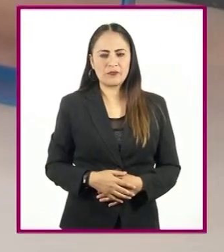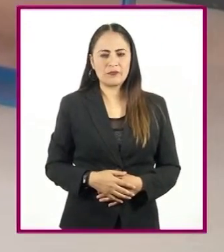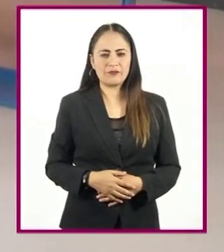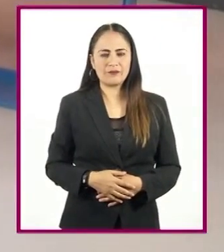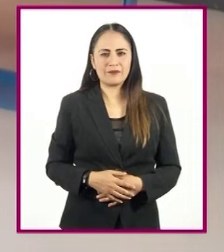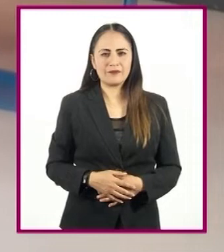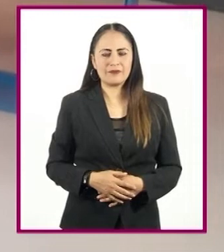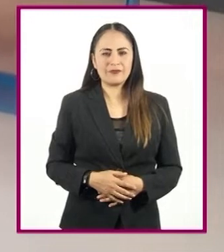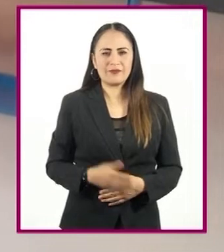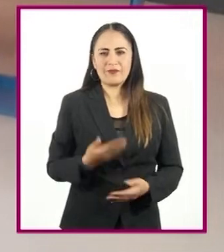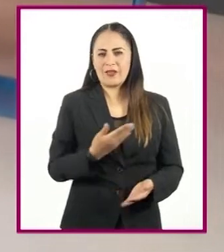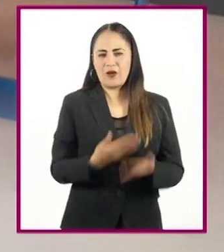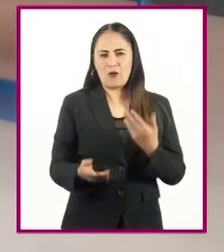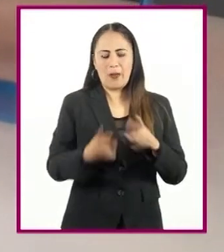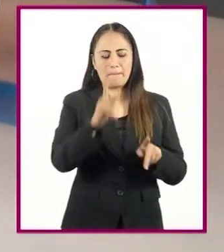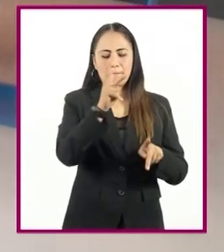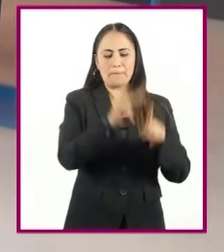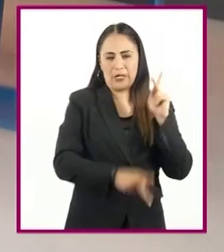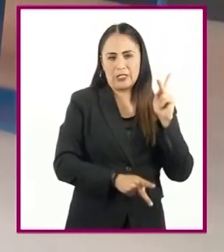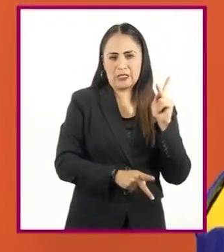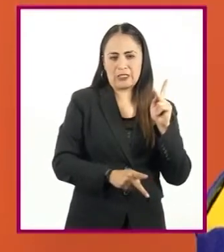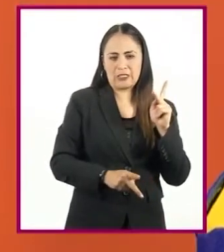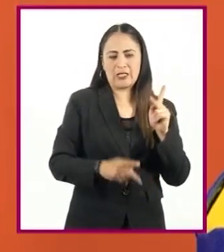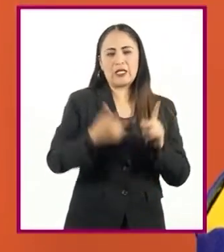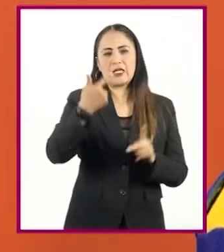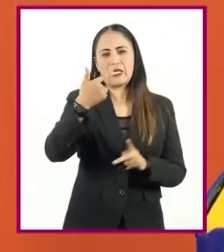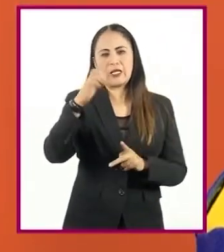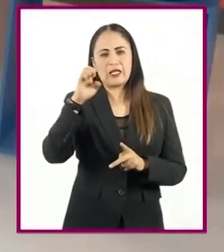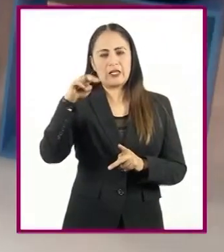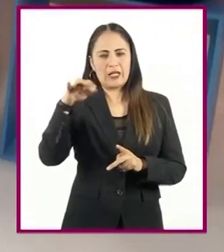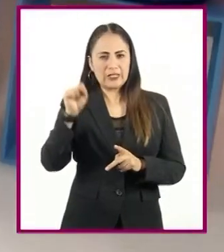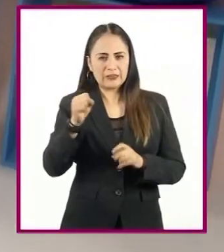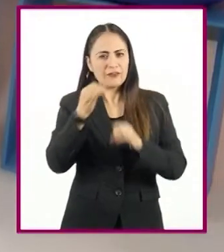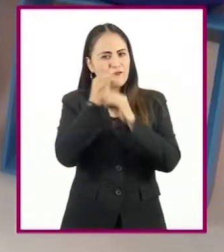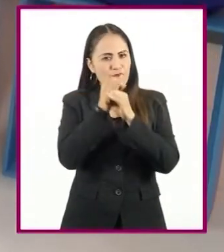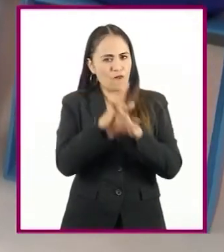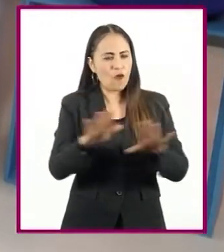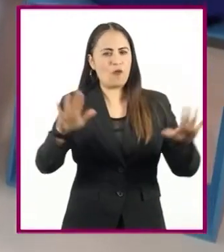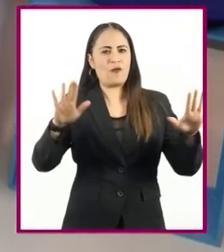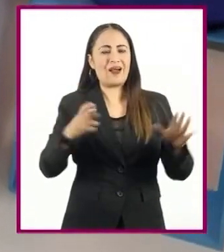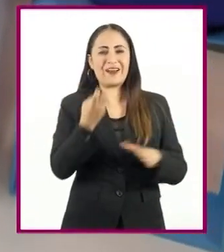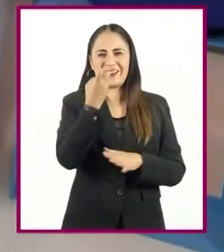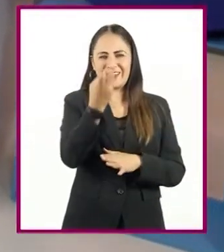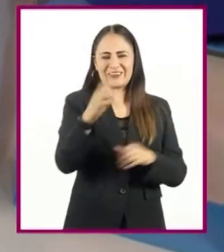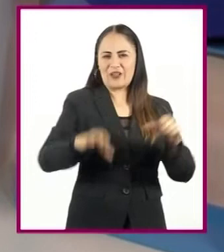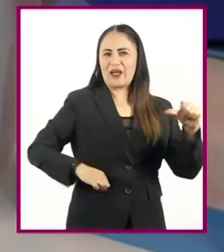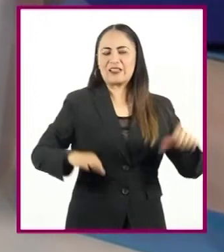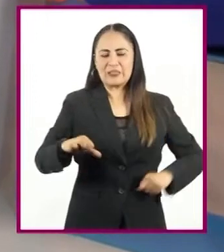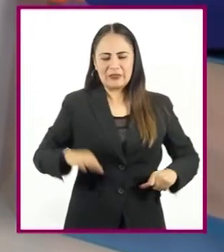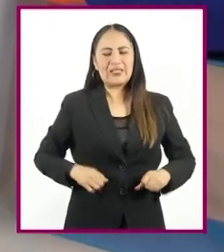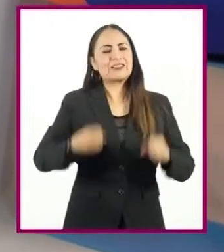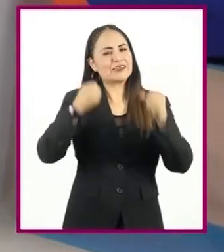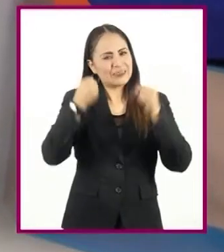Pasemos a la sección los genes informan. Con esta actividad, seguro quedará claro qué es el